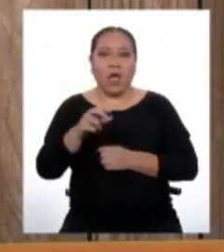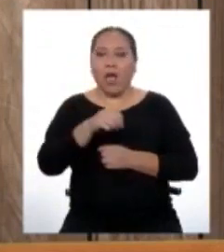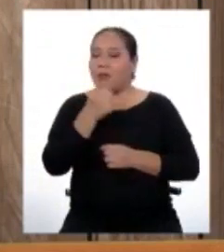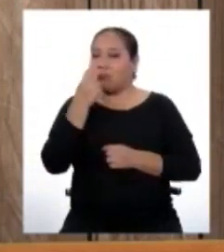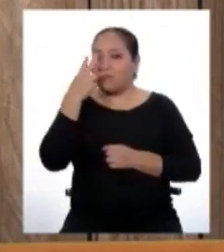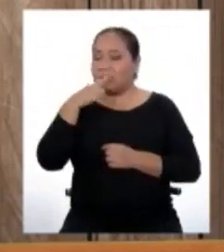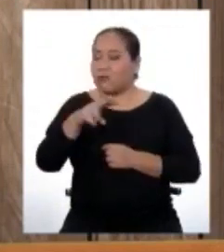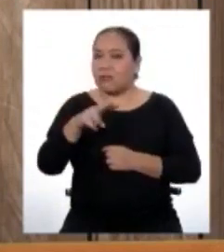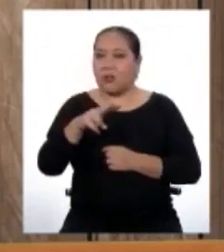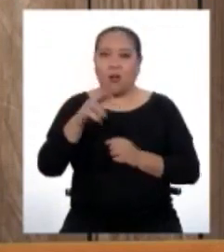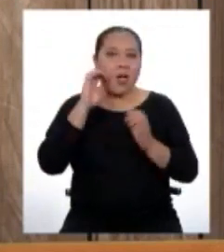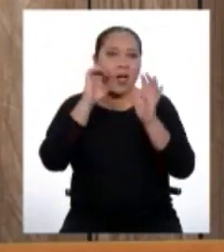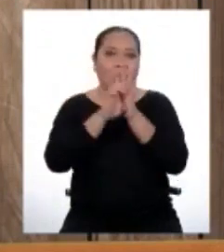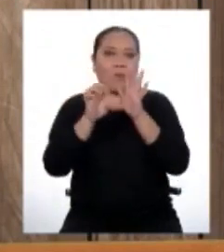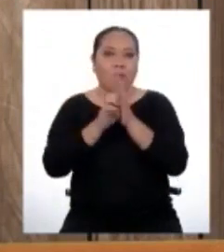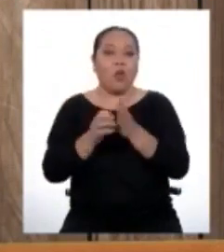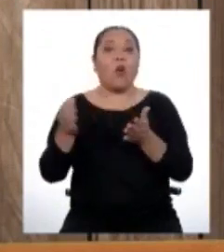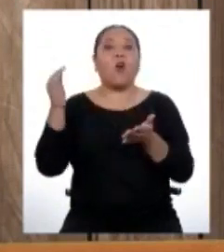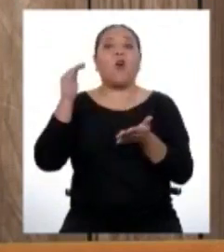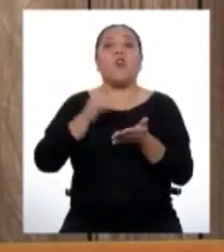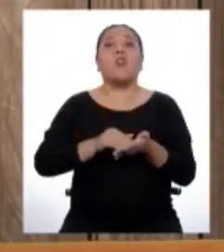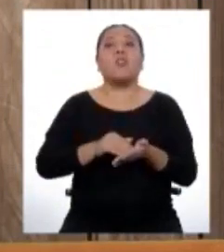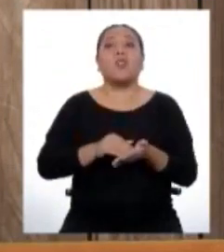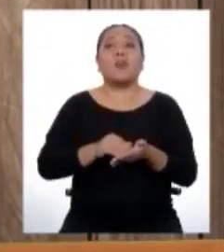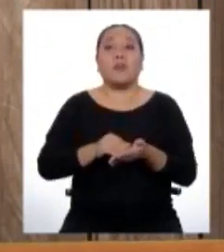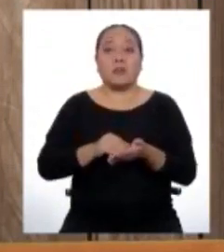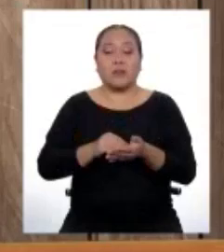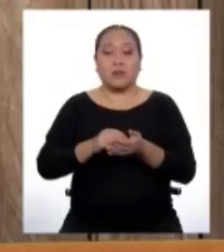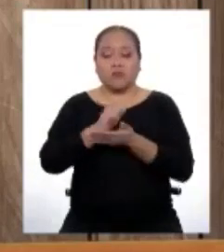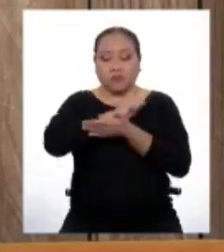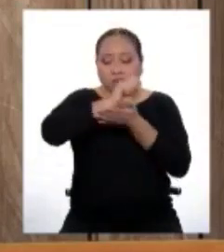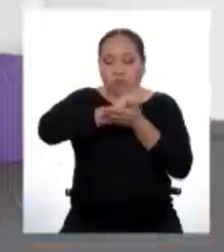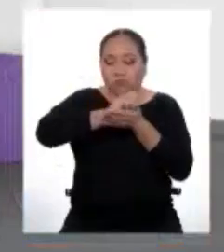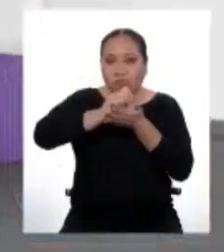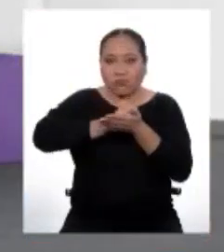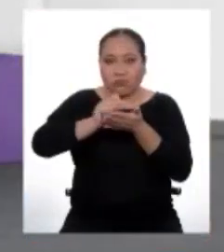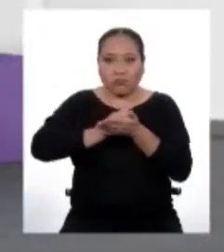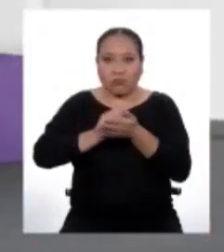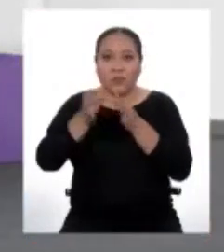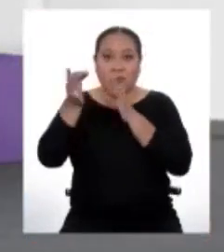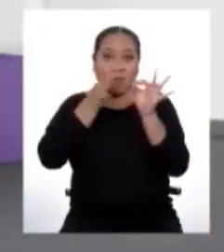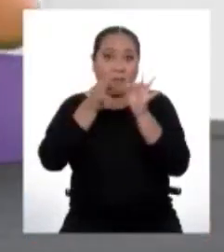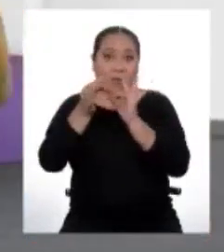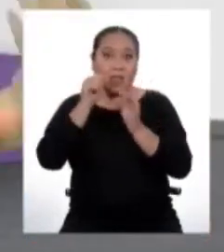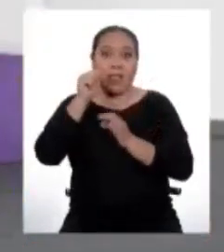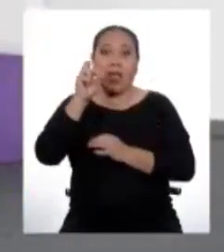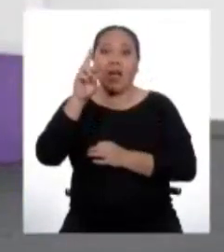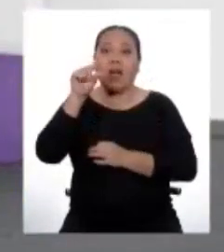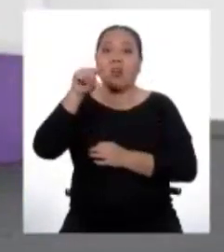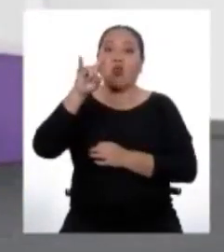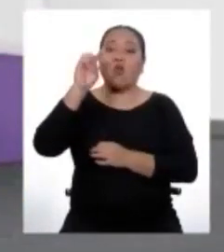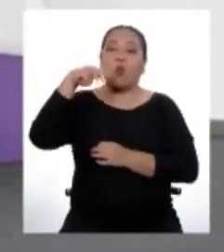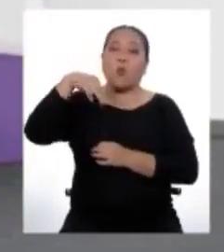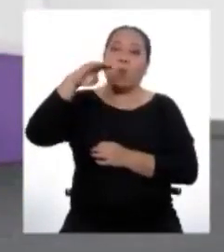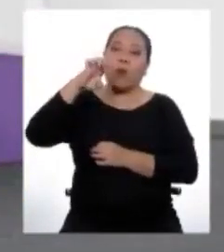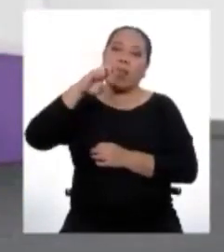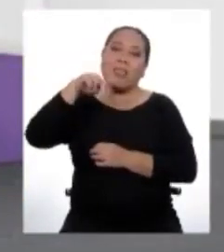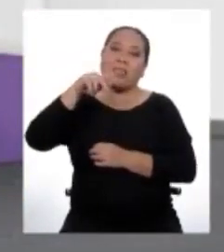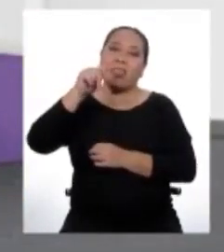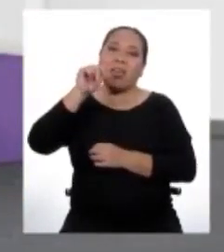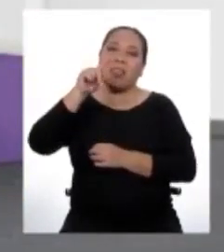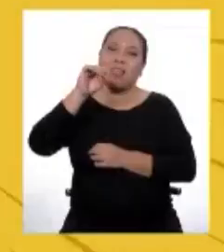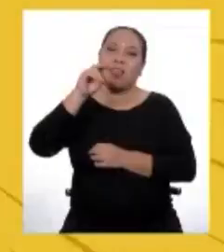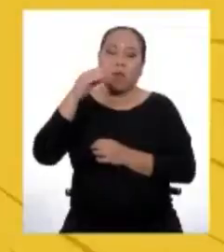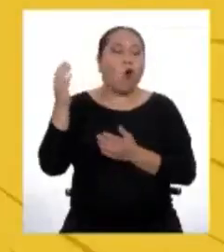otro ejemplo. Nuevamente, en un párrafo argumentativo. ¡Estamos listos! ¡Lancen el siguiente ejemplo!